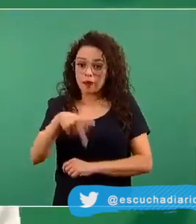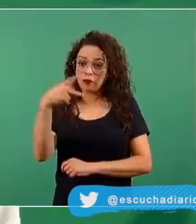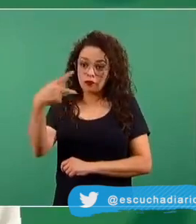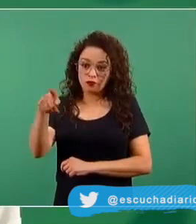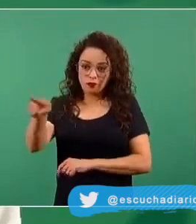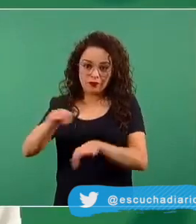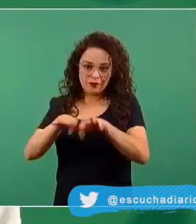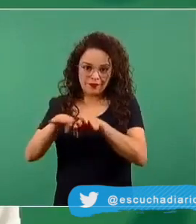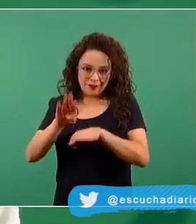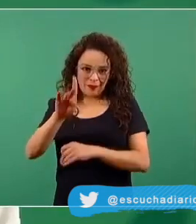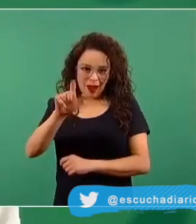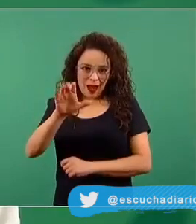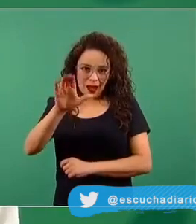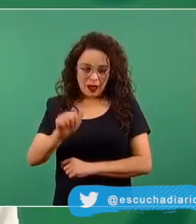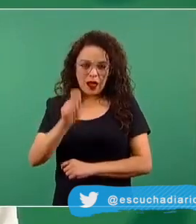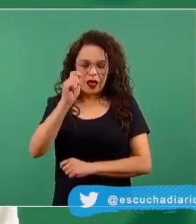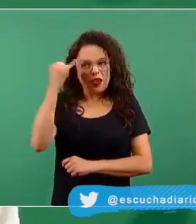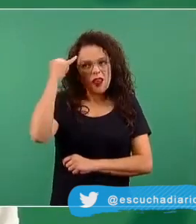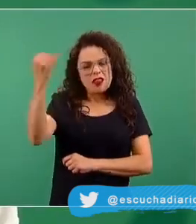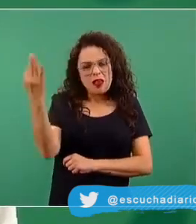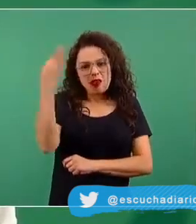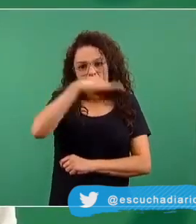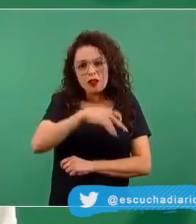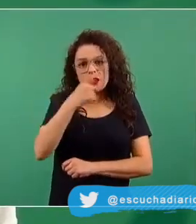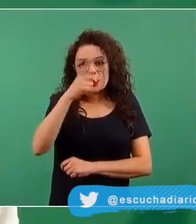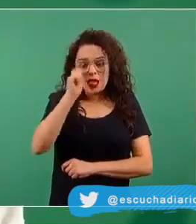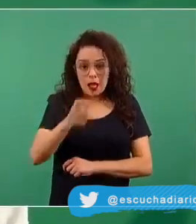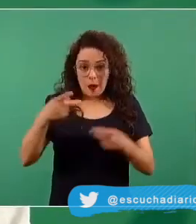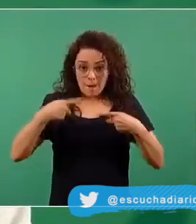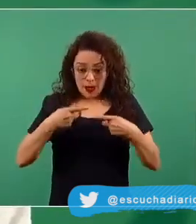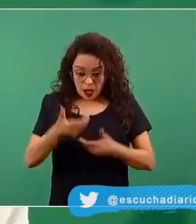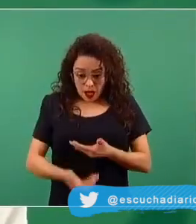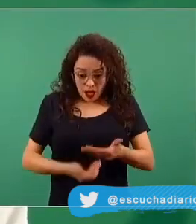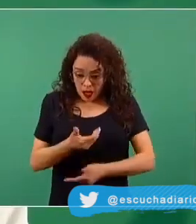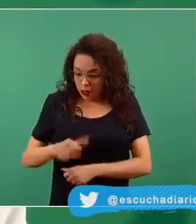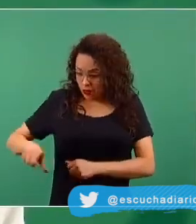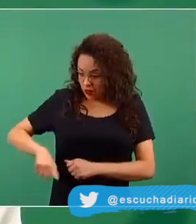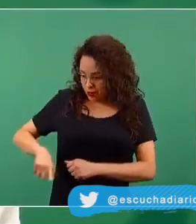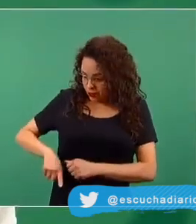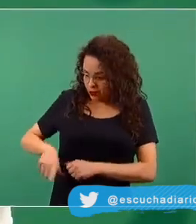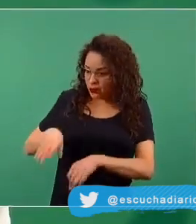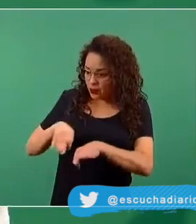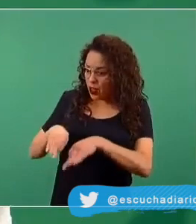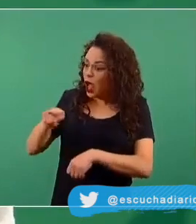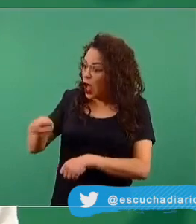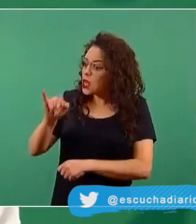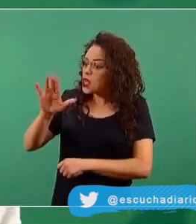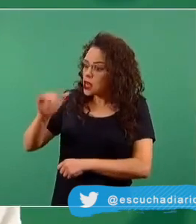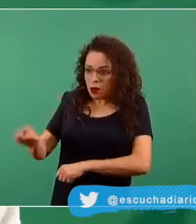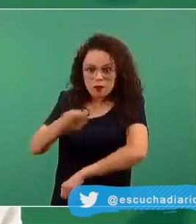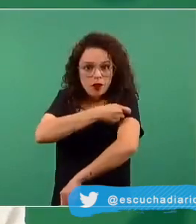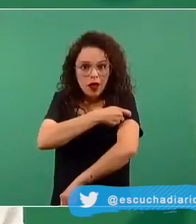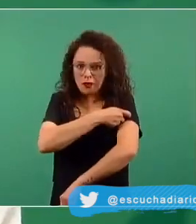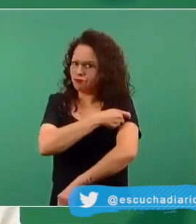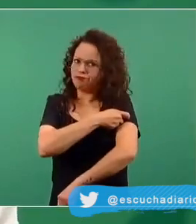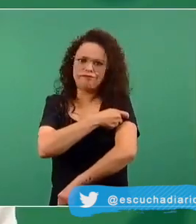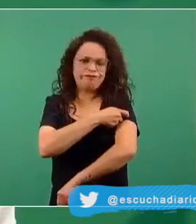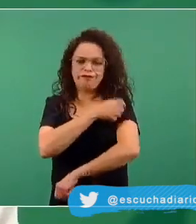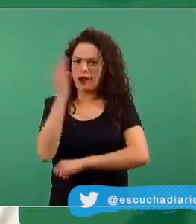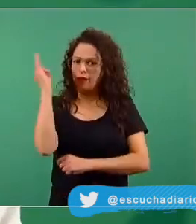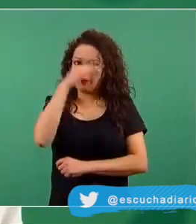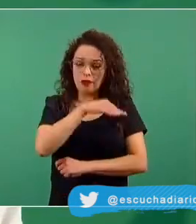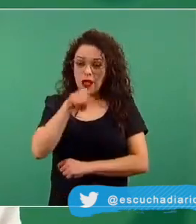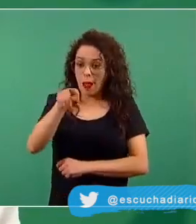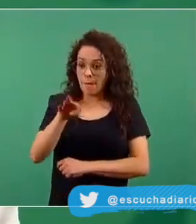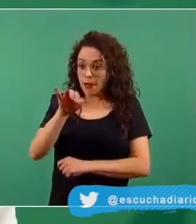idea falsa de que las personas servidoras de la nación iban a vacunar. Esto es falso, si Milenio lo dijo,